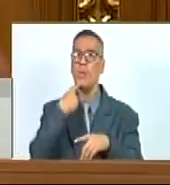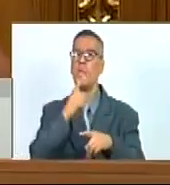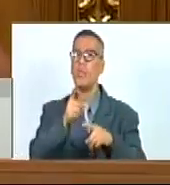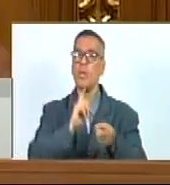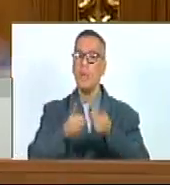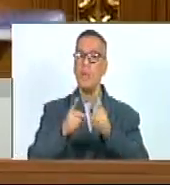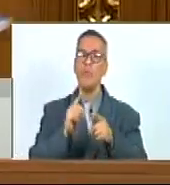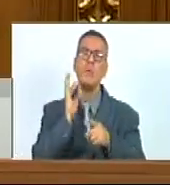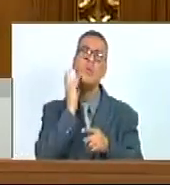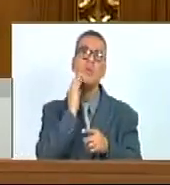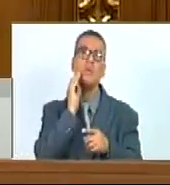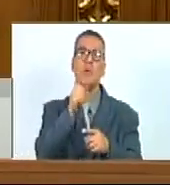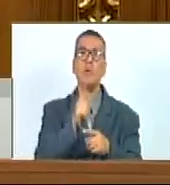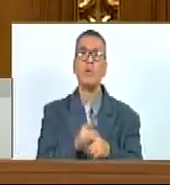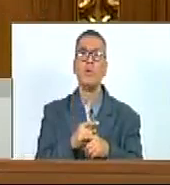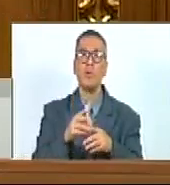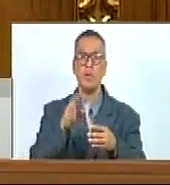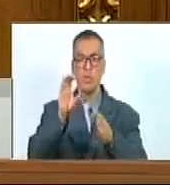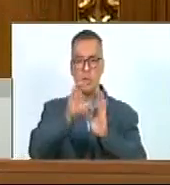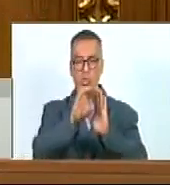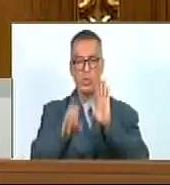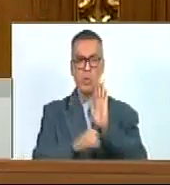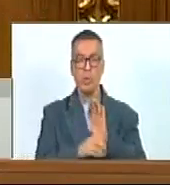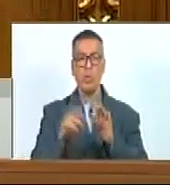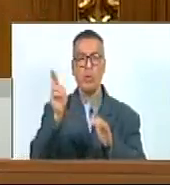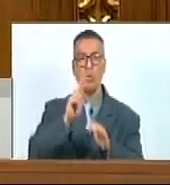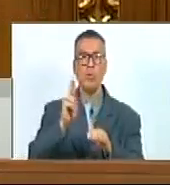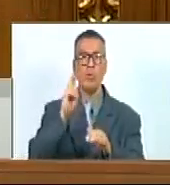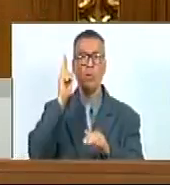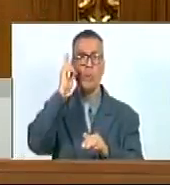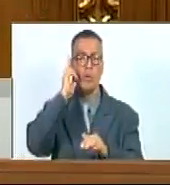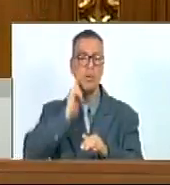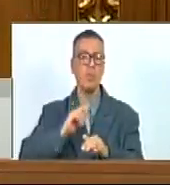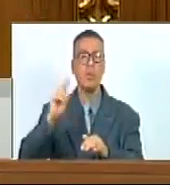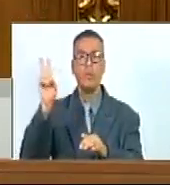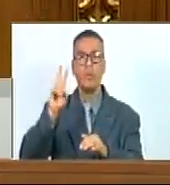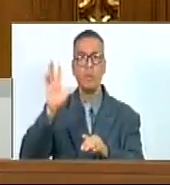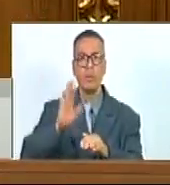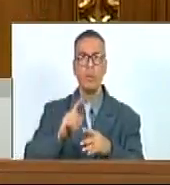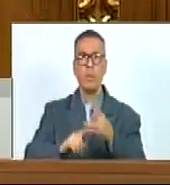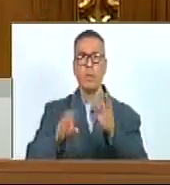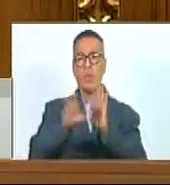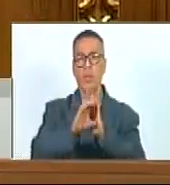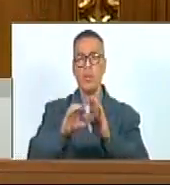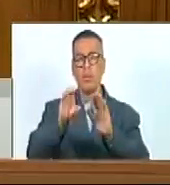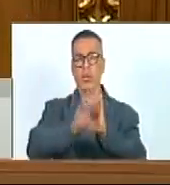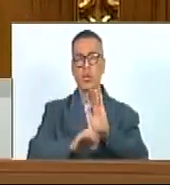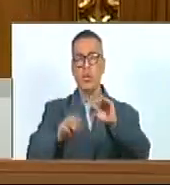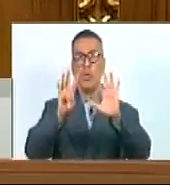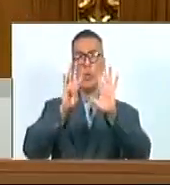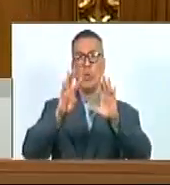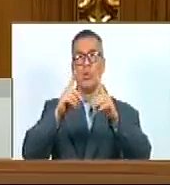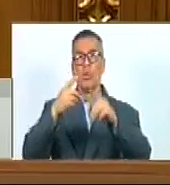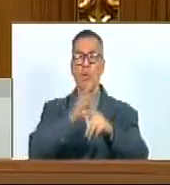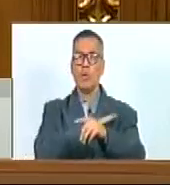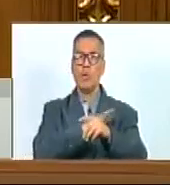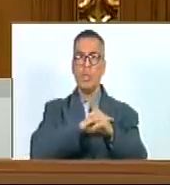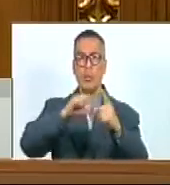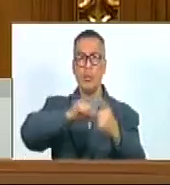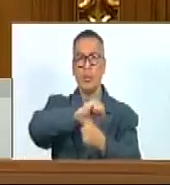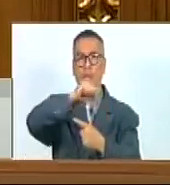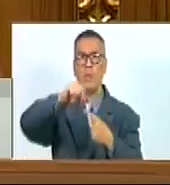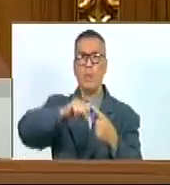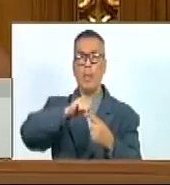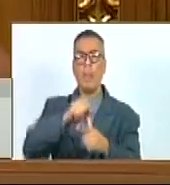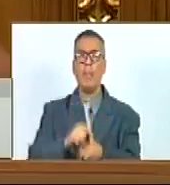Algunos ejemplos La constitución De la República Bolivariana De Venezuela En su capítulo 9 De los derechos Ambientales